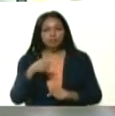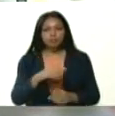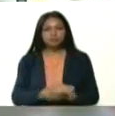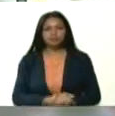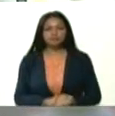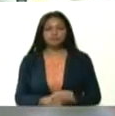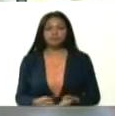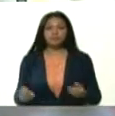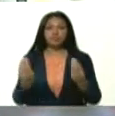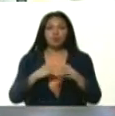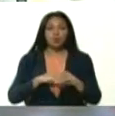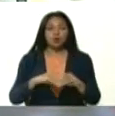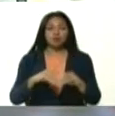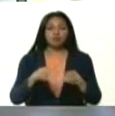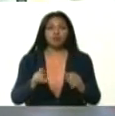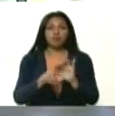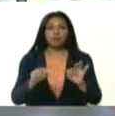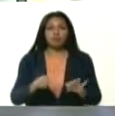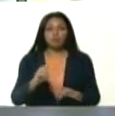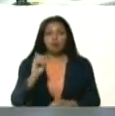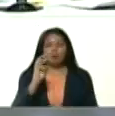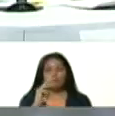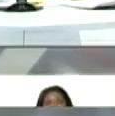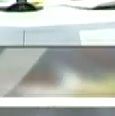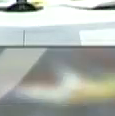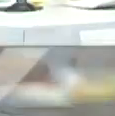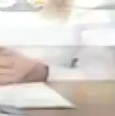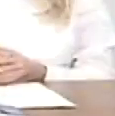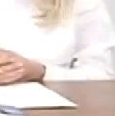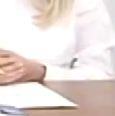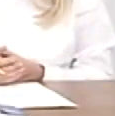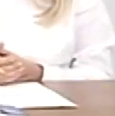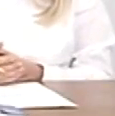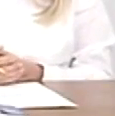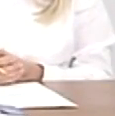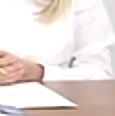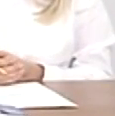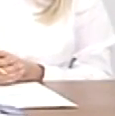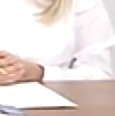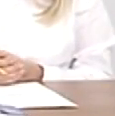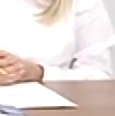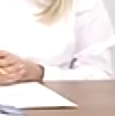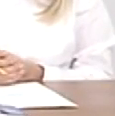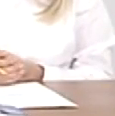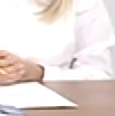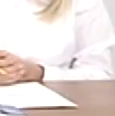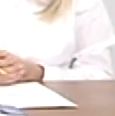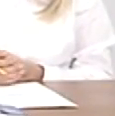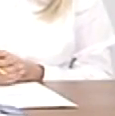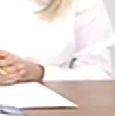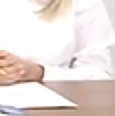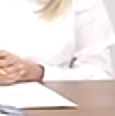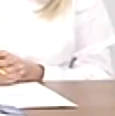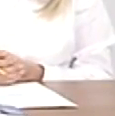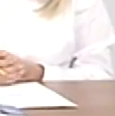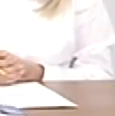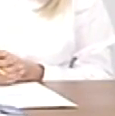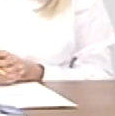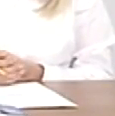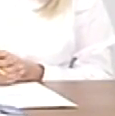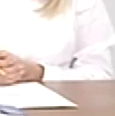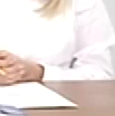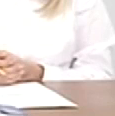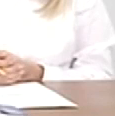acuerdos de la OPEP Plus que le devuelvan la estabilidad al mercado petrolero, le devuelvan los precios